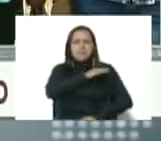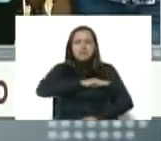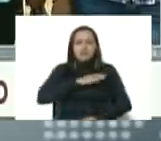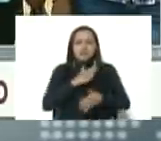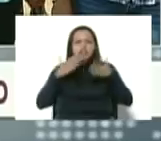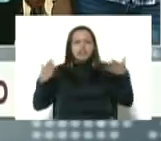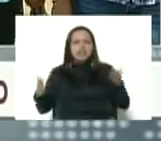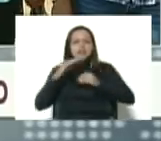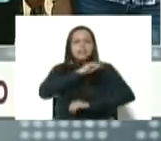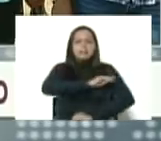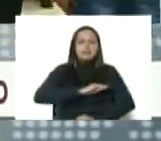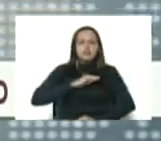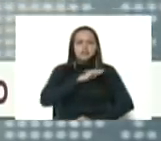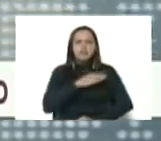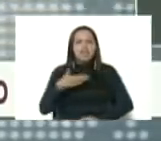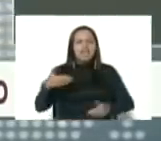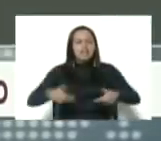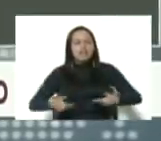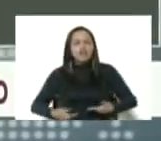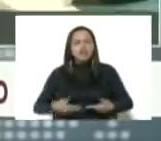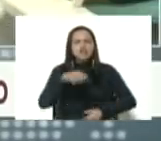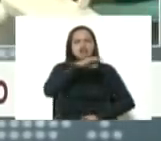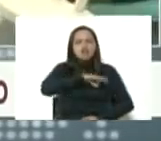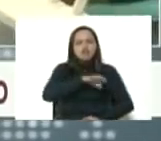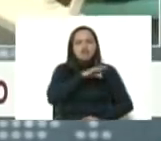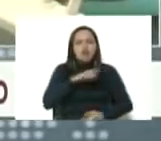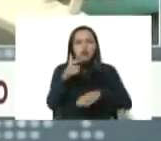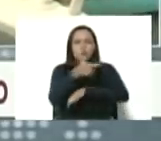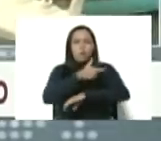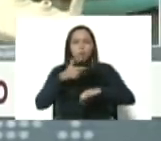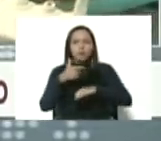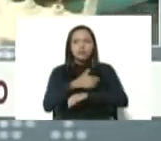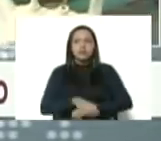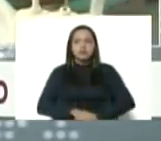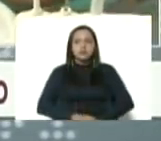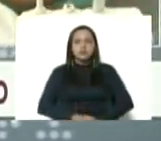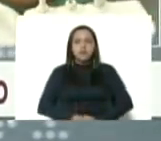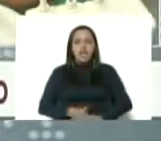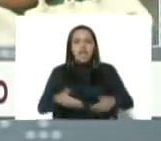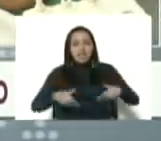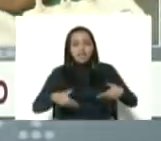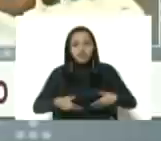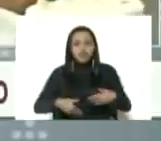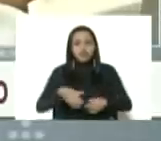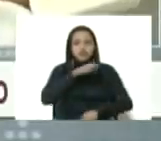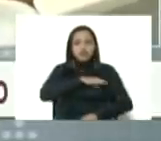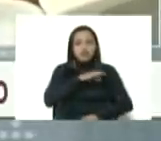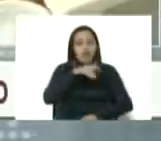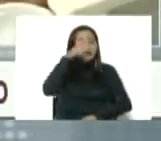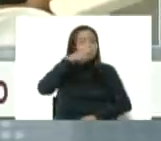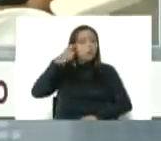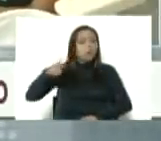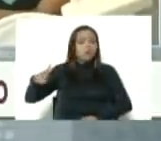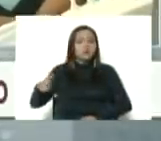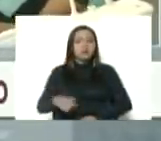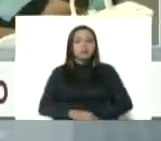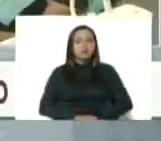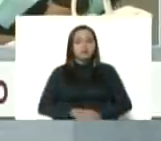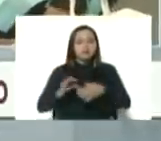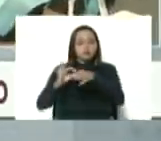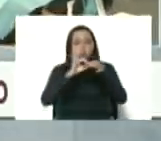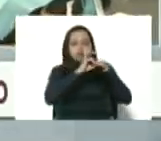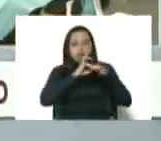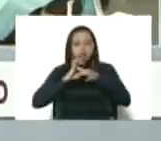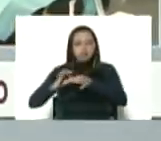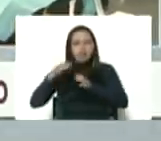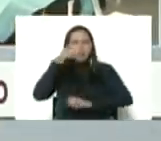misiones, con el esfuerzo social del Estado, con el esfuerzo social del Poder Popular, con la unión del